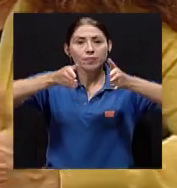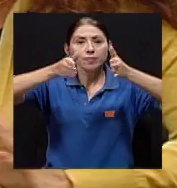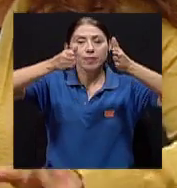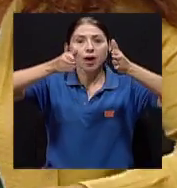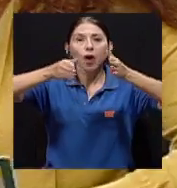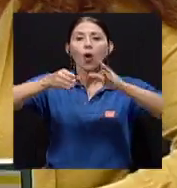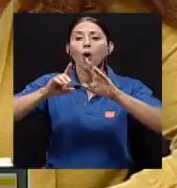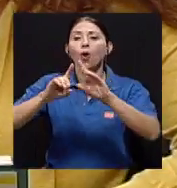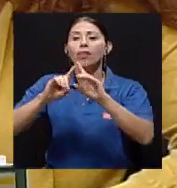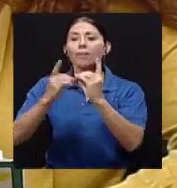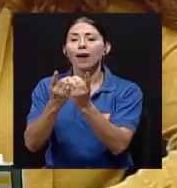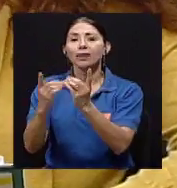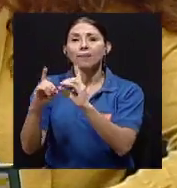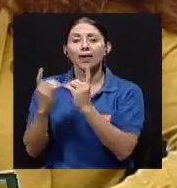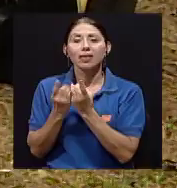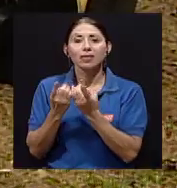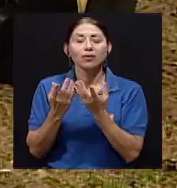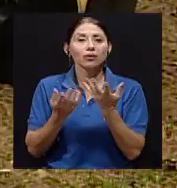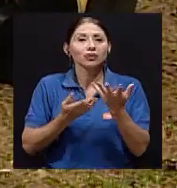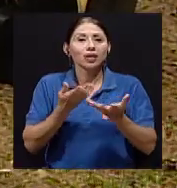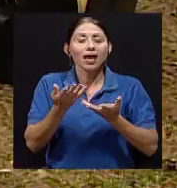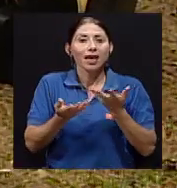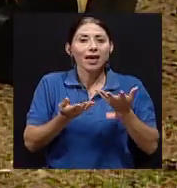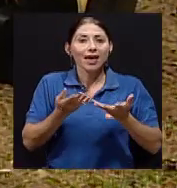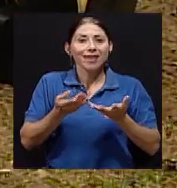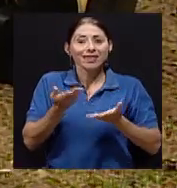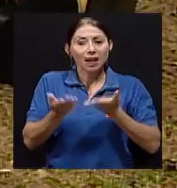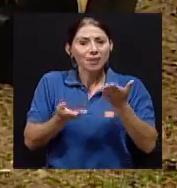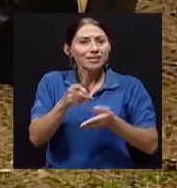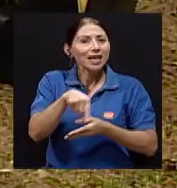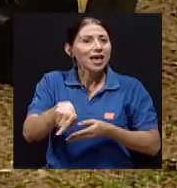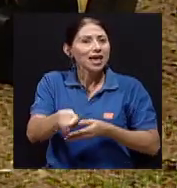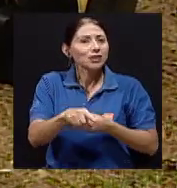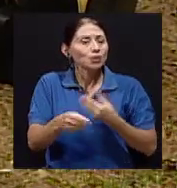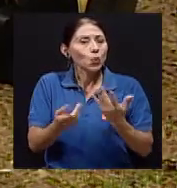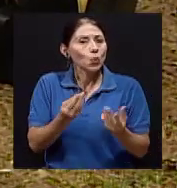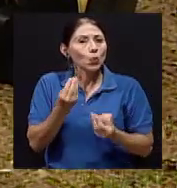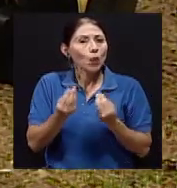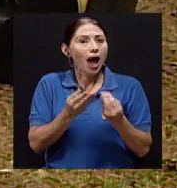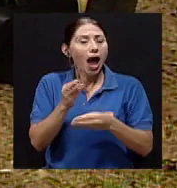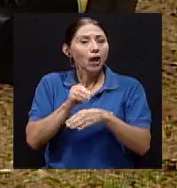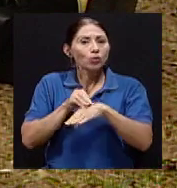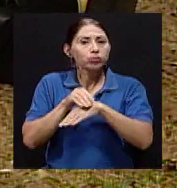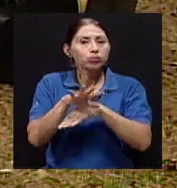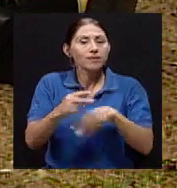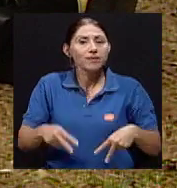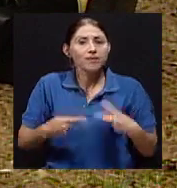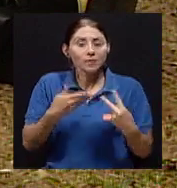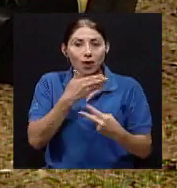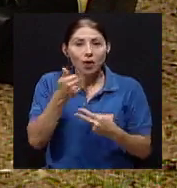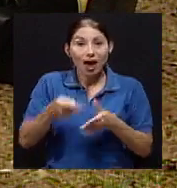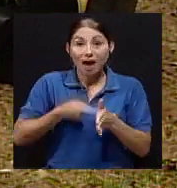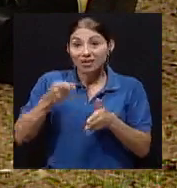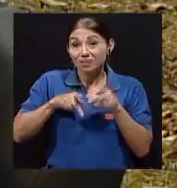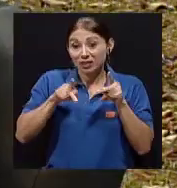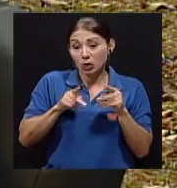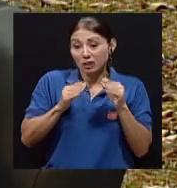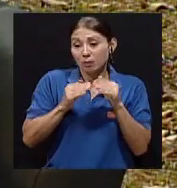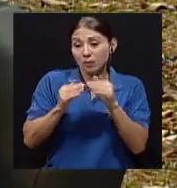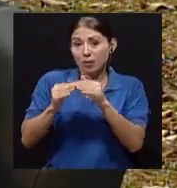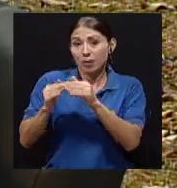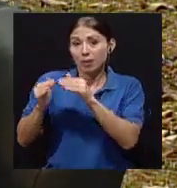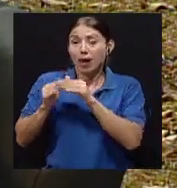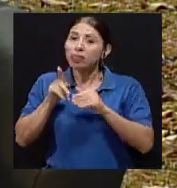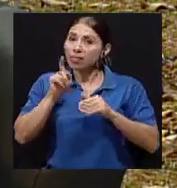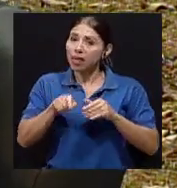por situaciones que se dan. Entonces es interesante cómo tenemos que ser de alguna manera tolerantes a veces. Y la